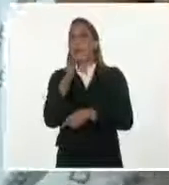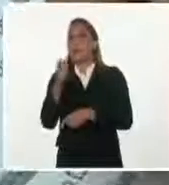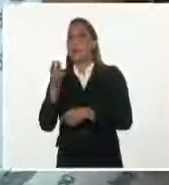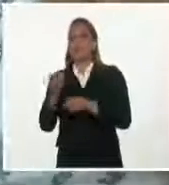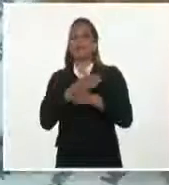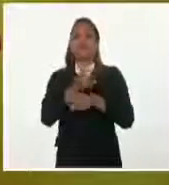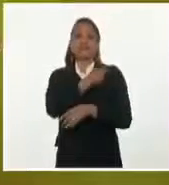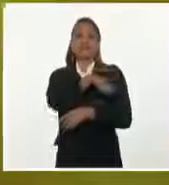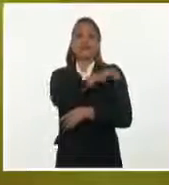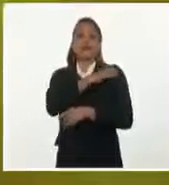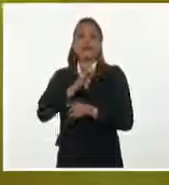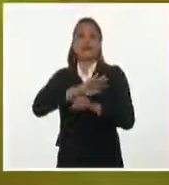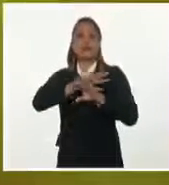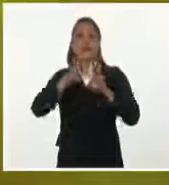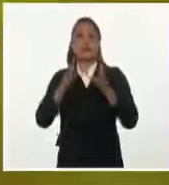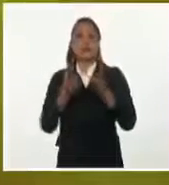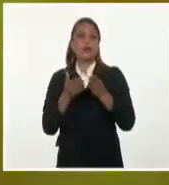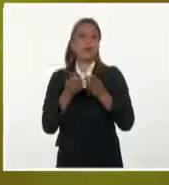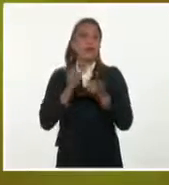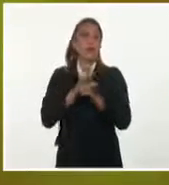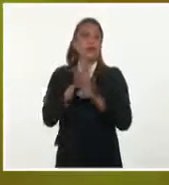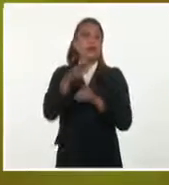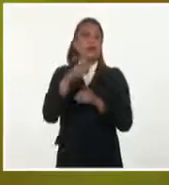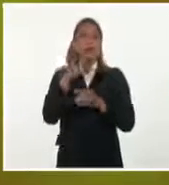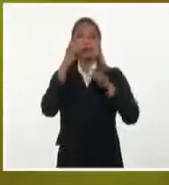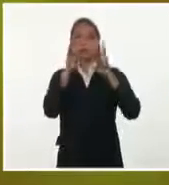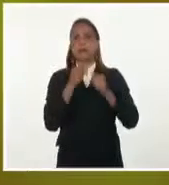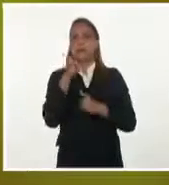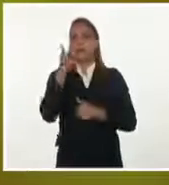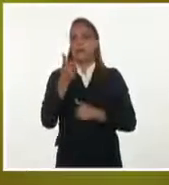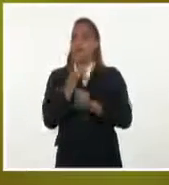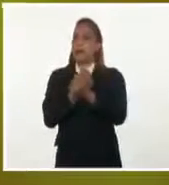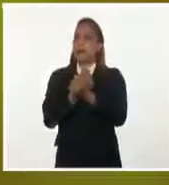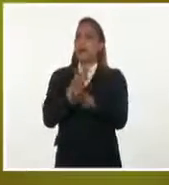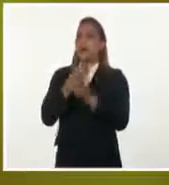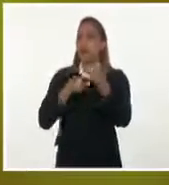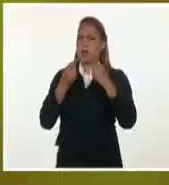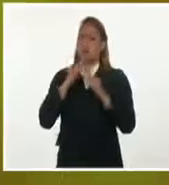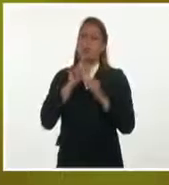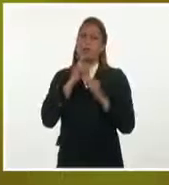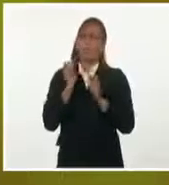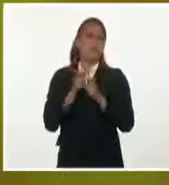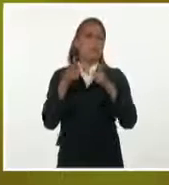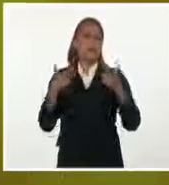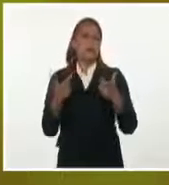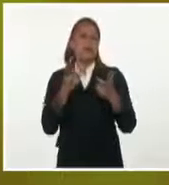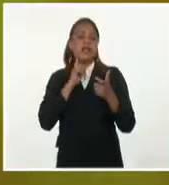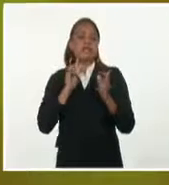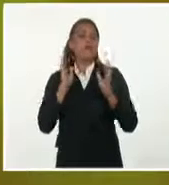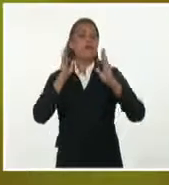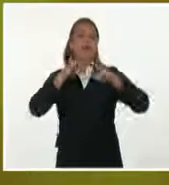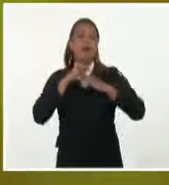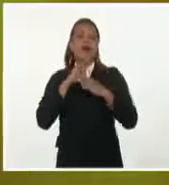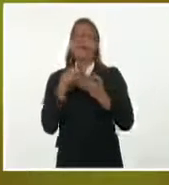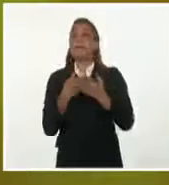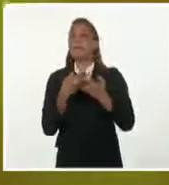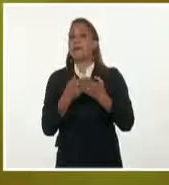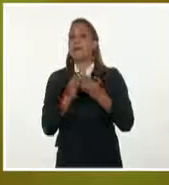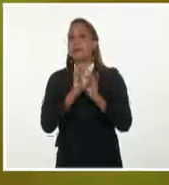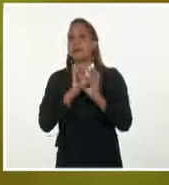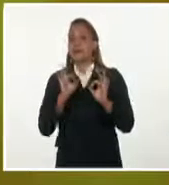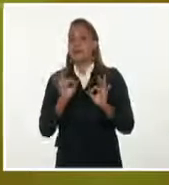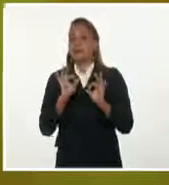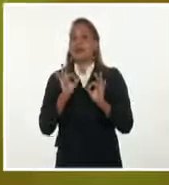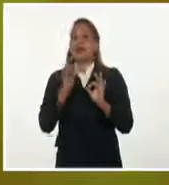A partir de los resultados que se obtengan, riesgos, algunos sí. El mayor es que aún no se tiene comprobada la eficacia, aunque